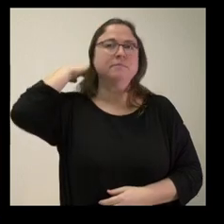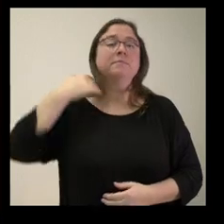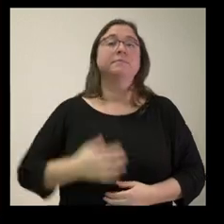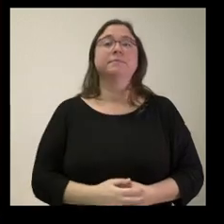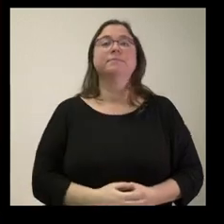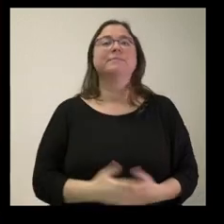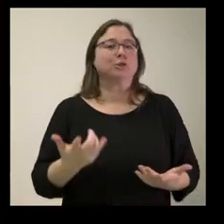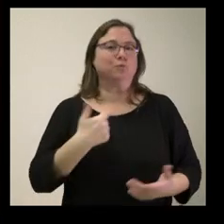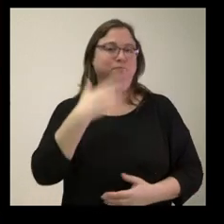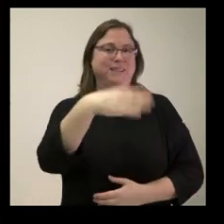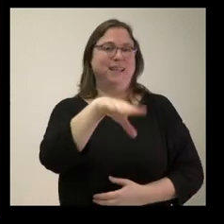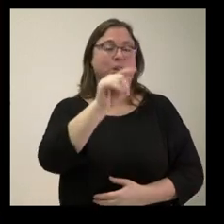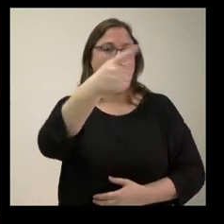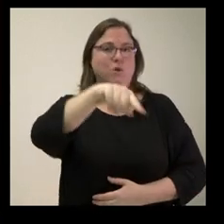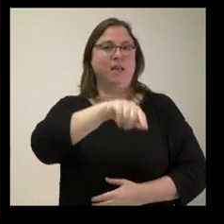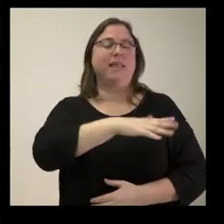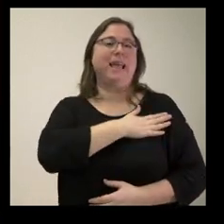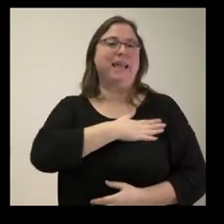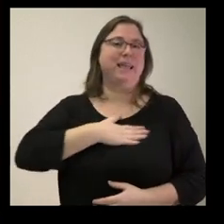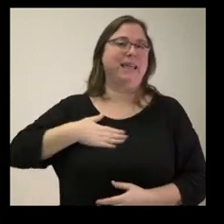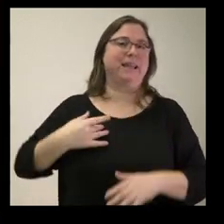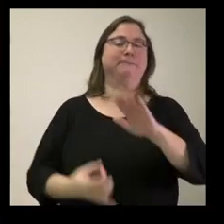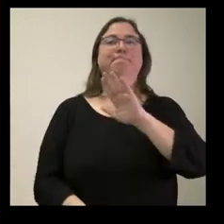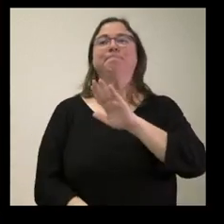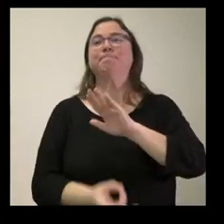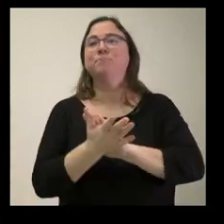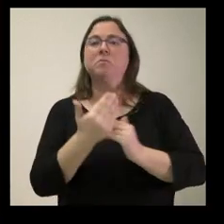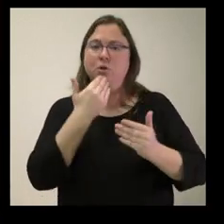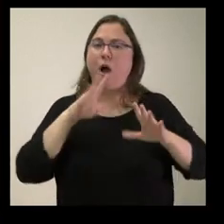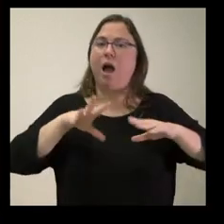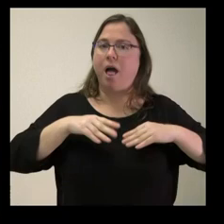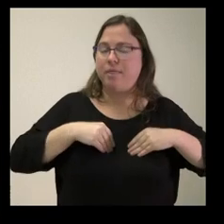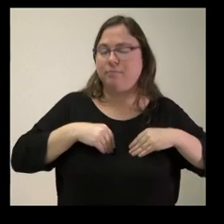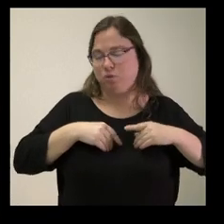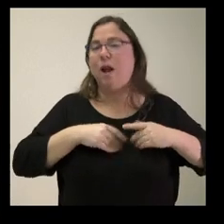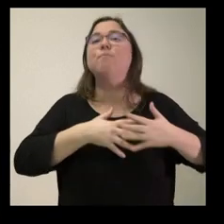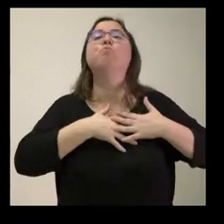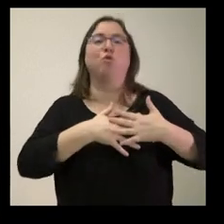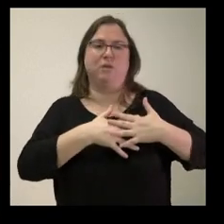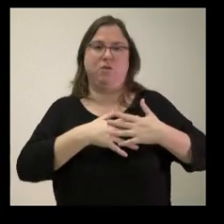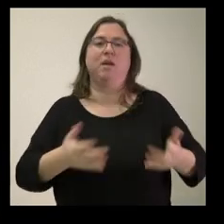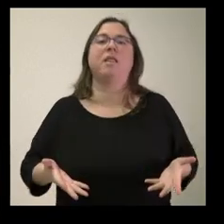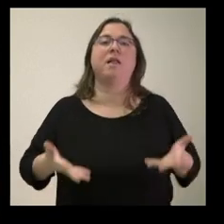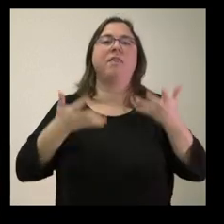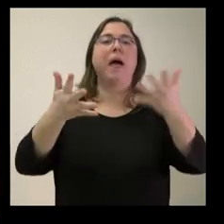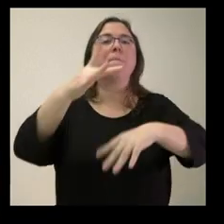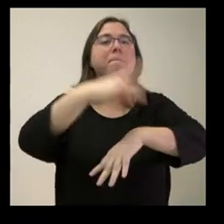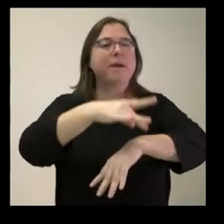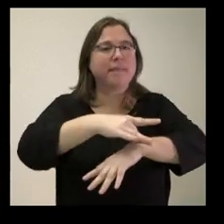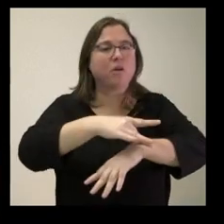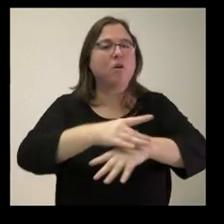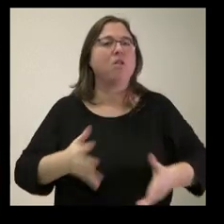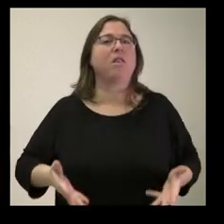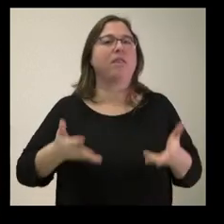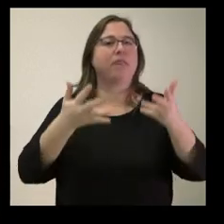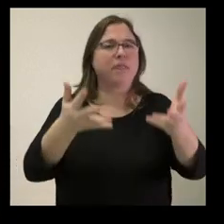Entiendo que ustedes lo que pretenden es habilitar y aceptamos que sea de manera voluntaria a los médicos para que ofrezcan una